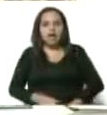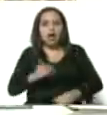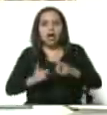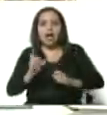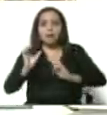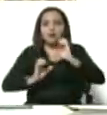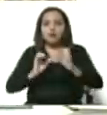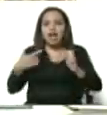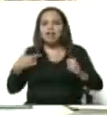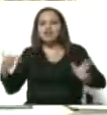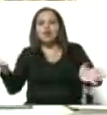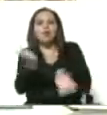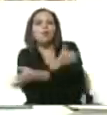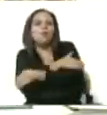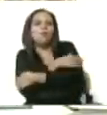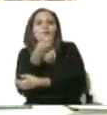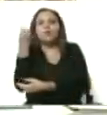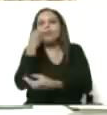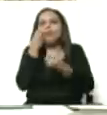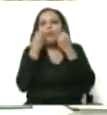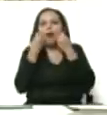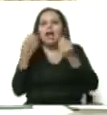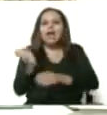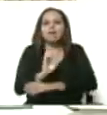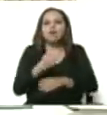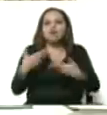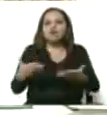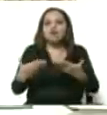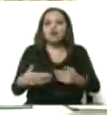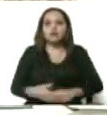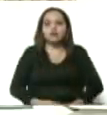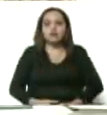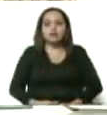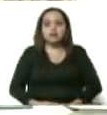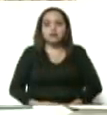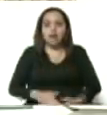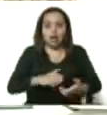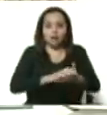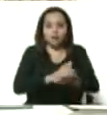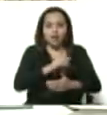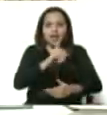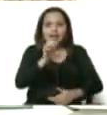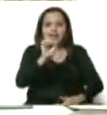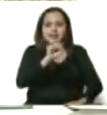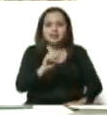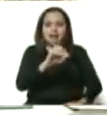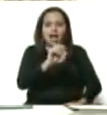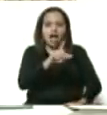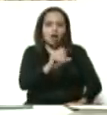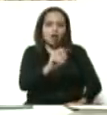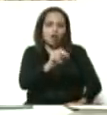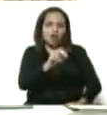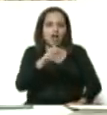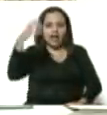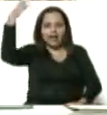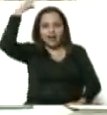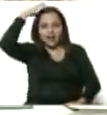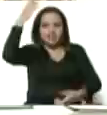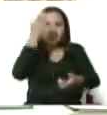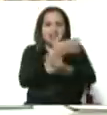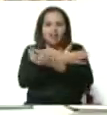¡Ay, voy a darle un abrazo a no sé quién! Por emoción. Escalona es abrazador. Escalona es el rey del abrazo llanero.